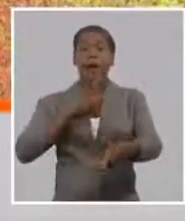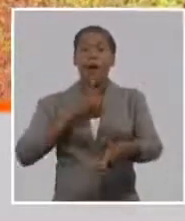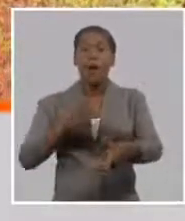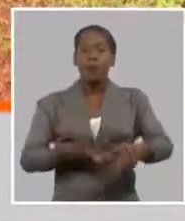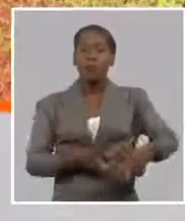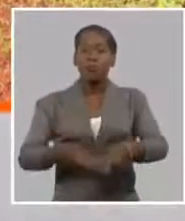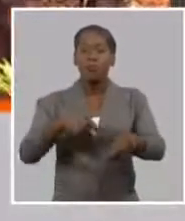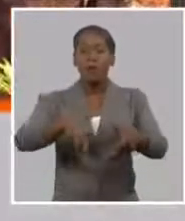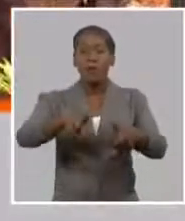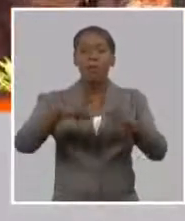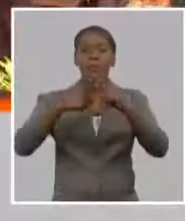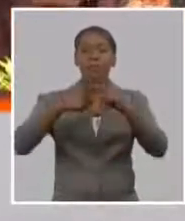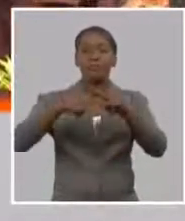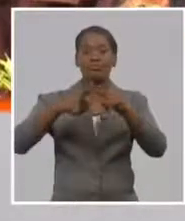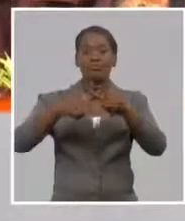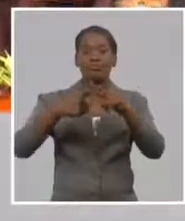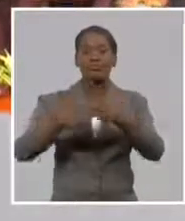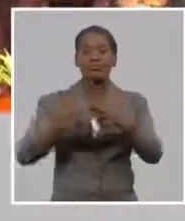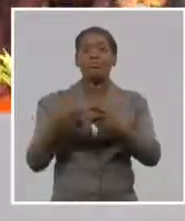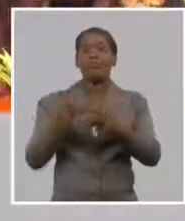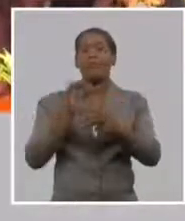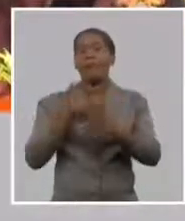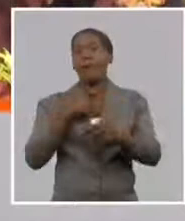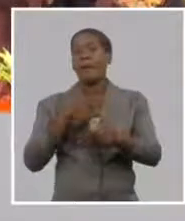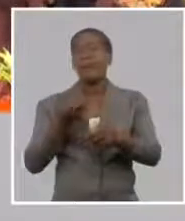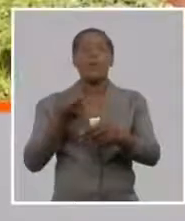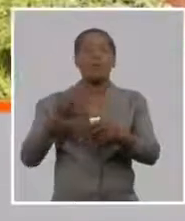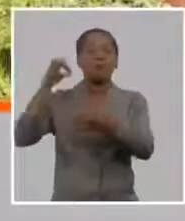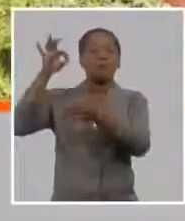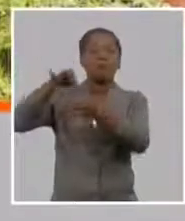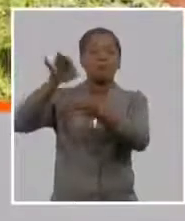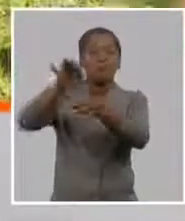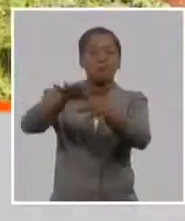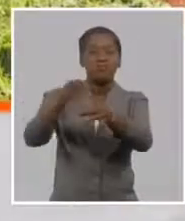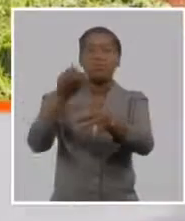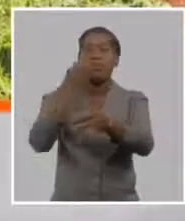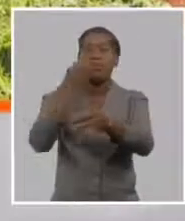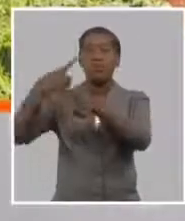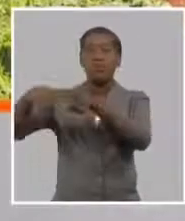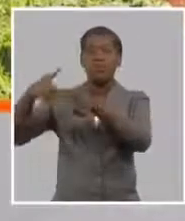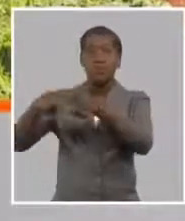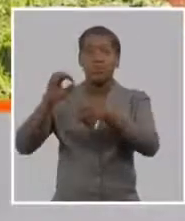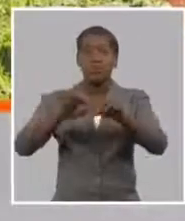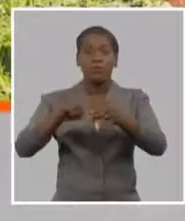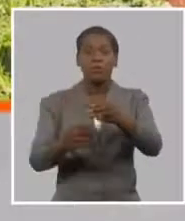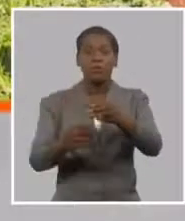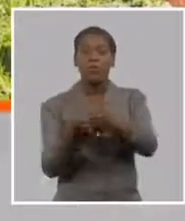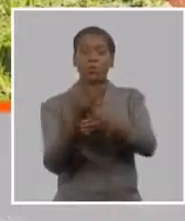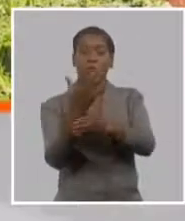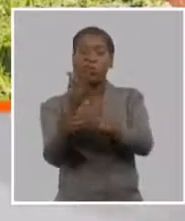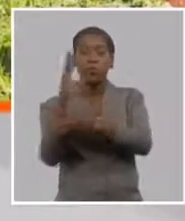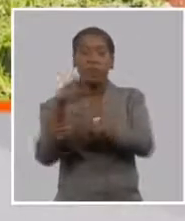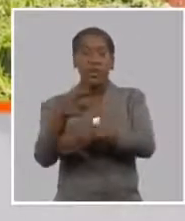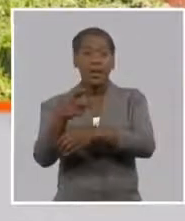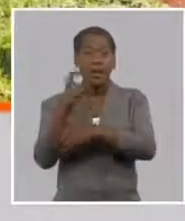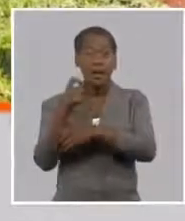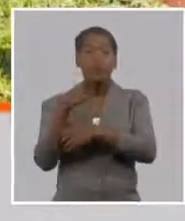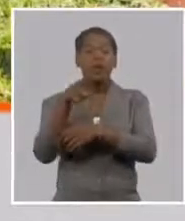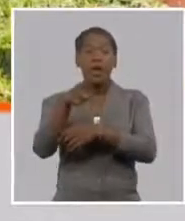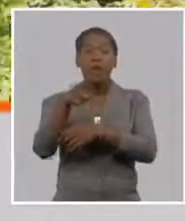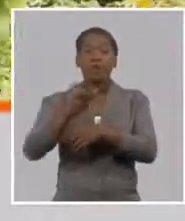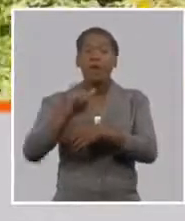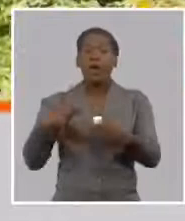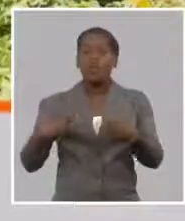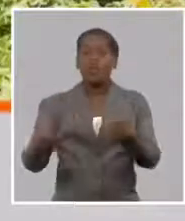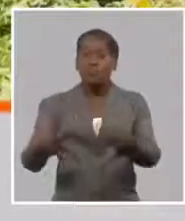aportar. Entonces, pudiéramos decir que no sería a lo mejor una ficha de costo lo que tuviéramos hoy en nuestro poder pero pudiéramos determinar los gastos necesarios